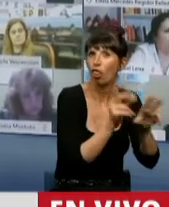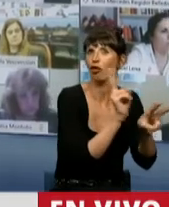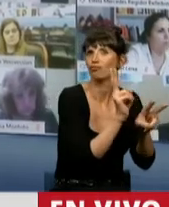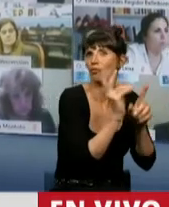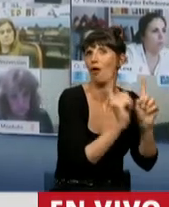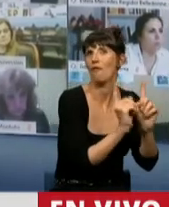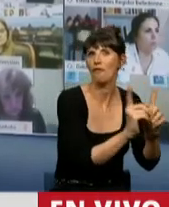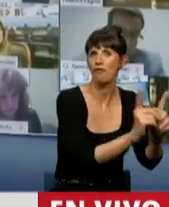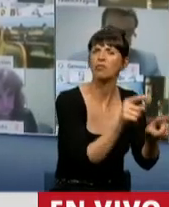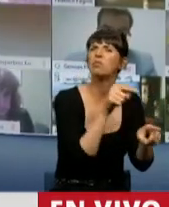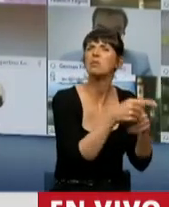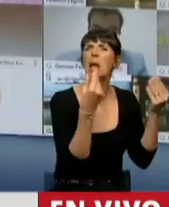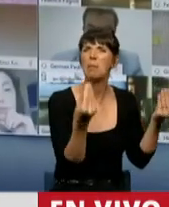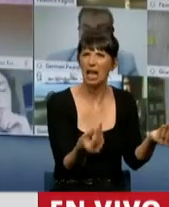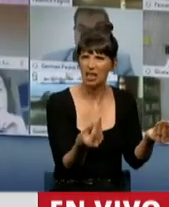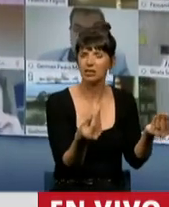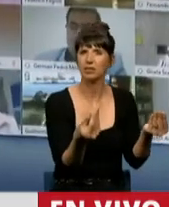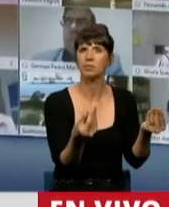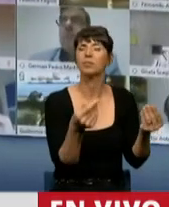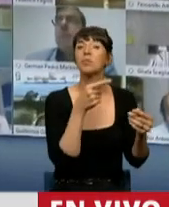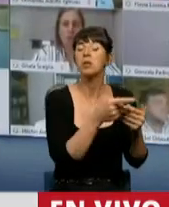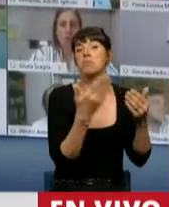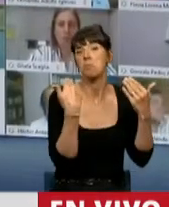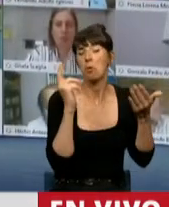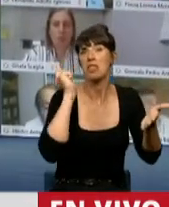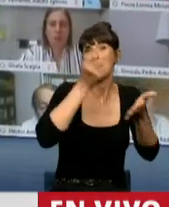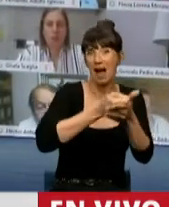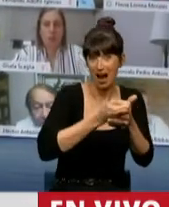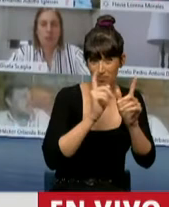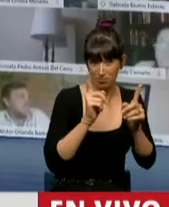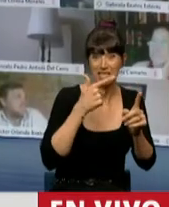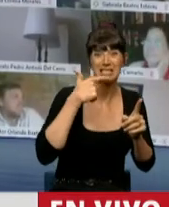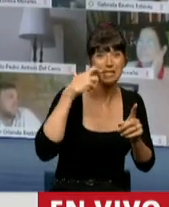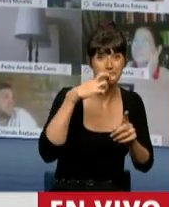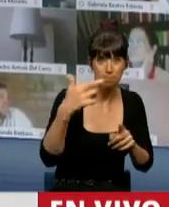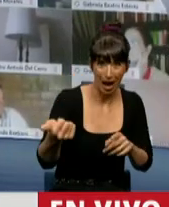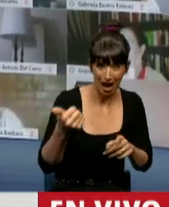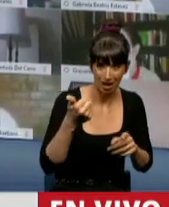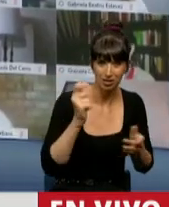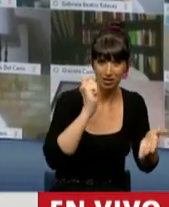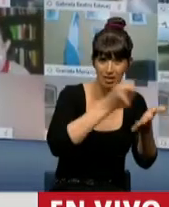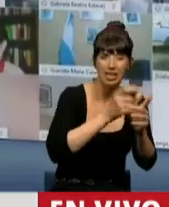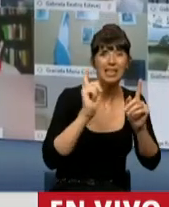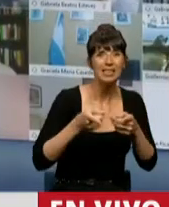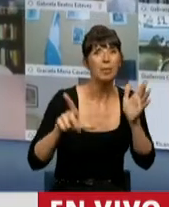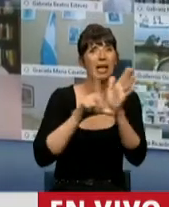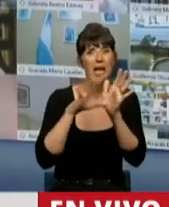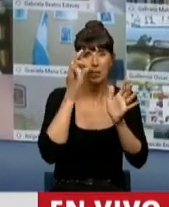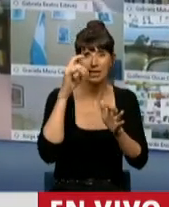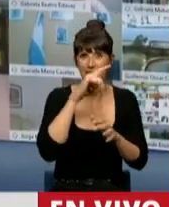sirve este fondo? Este fondo puede ser utilizado para pagar los beneficios del SIPA, y en su caso, a través de la Ley 27